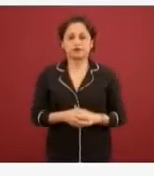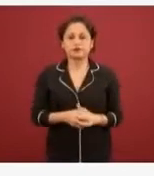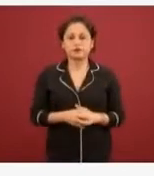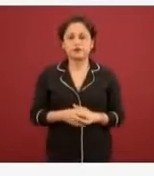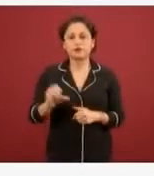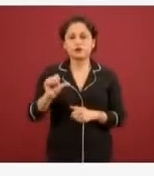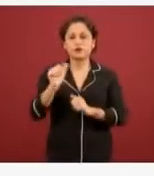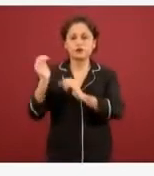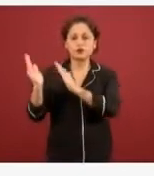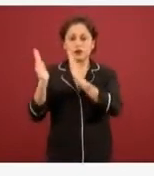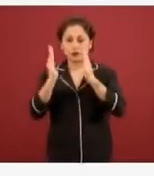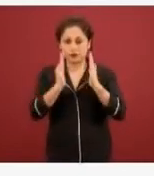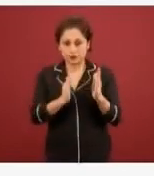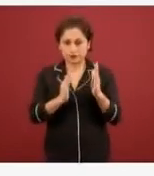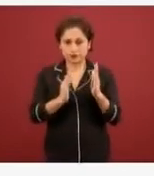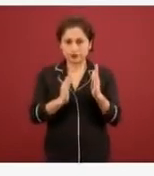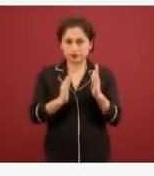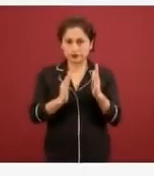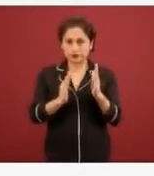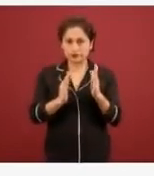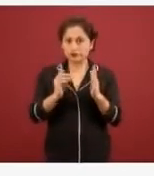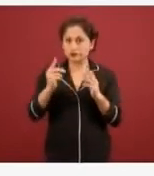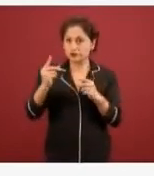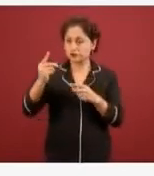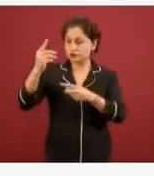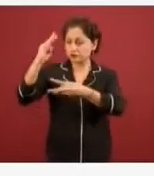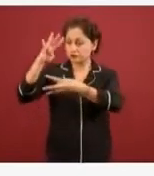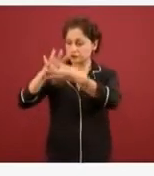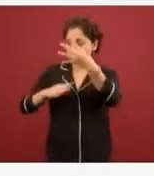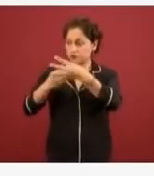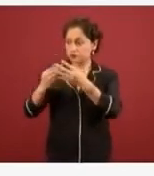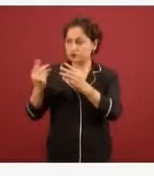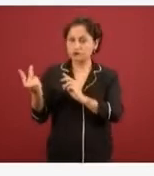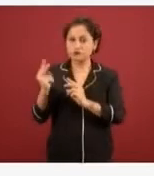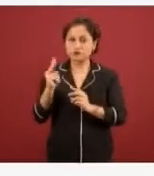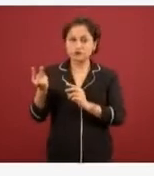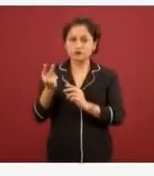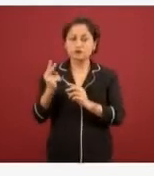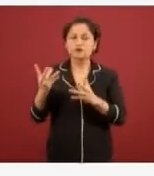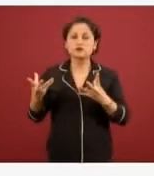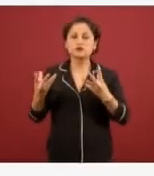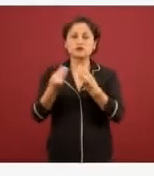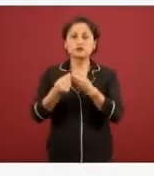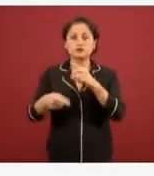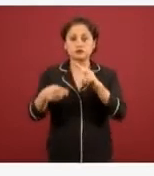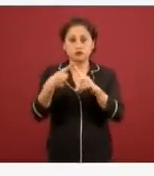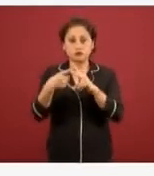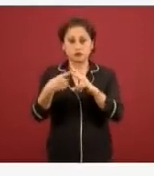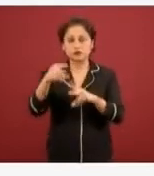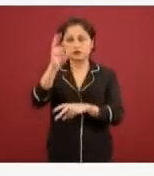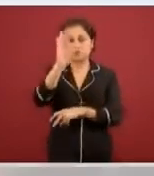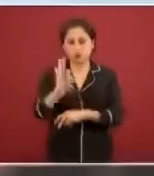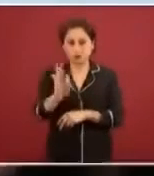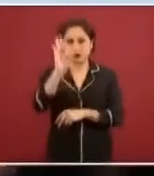como parte de estas, nos dan un porcentaje, que aquí está, y es el porcentaje de consultas